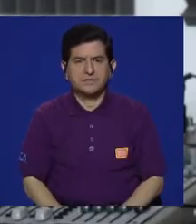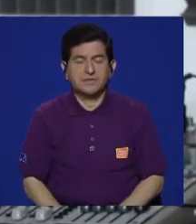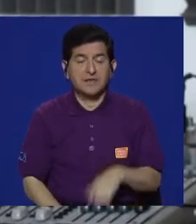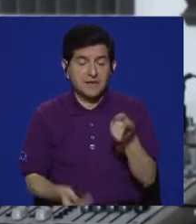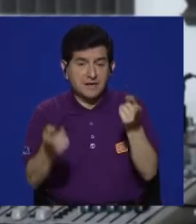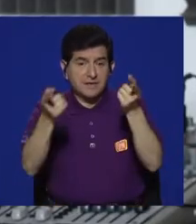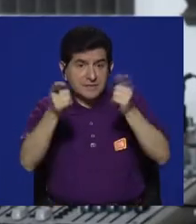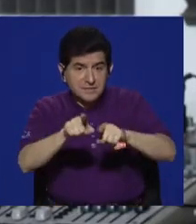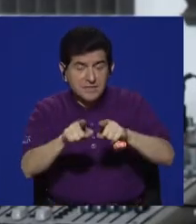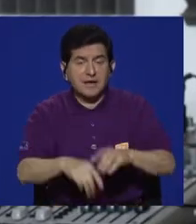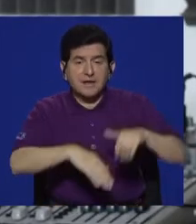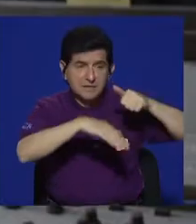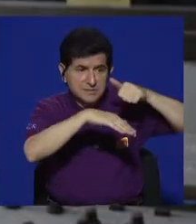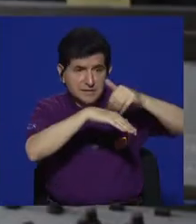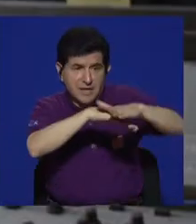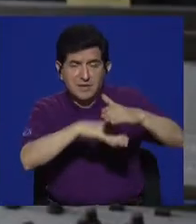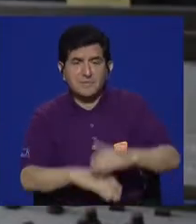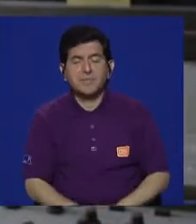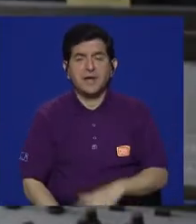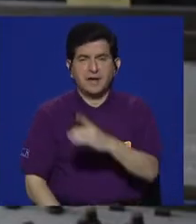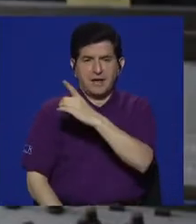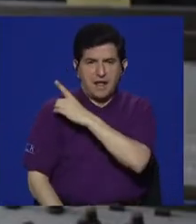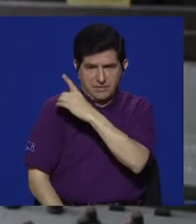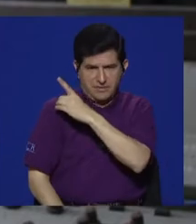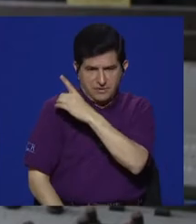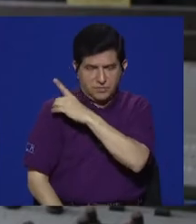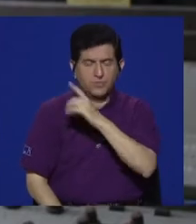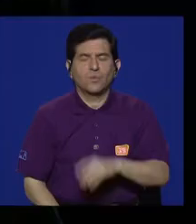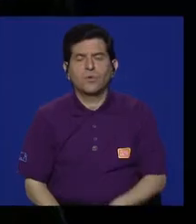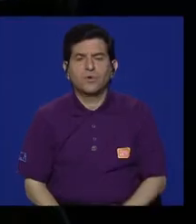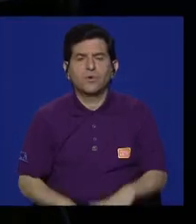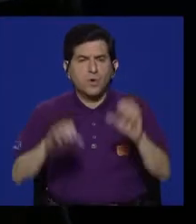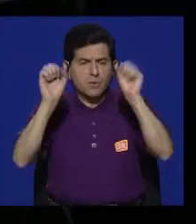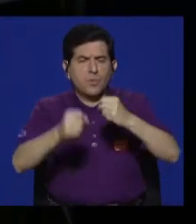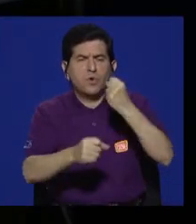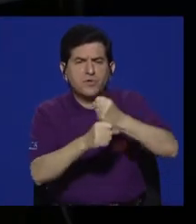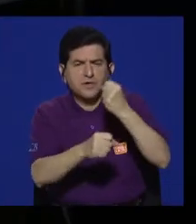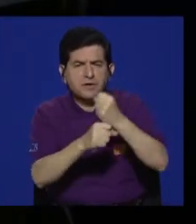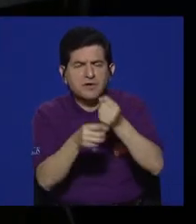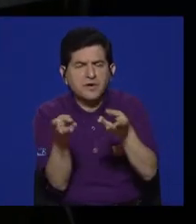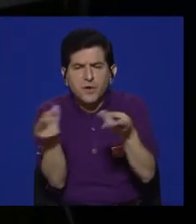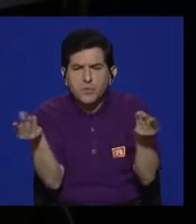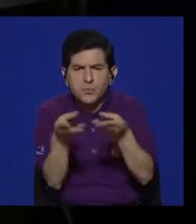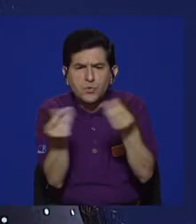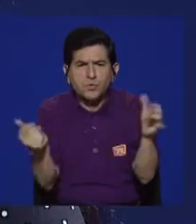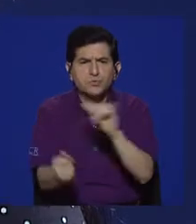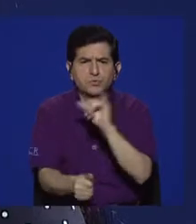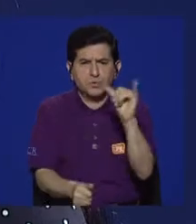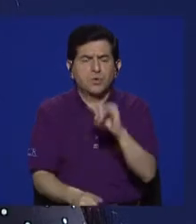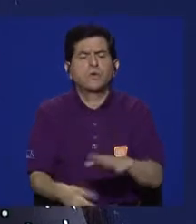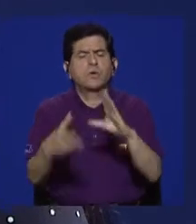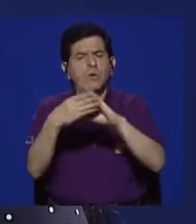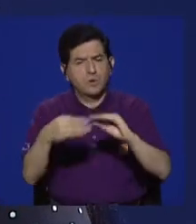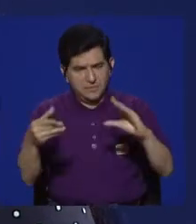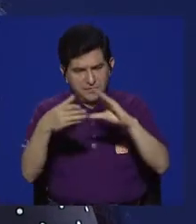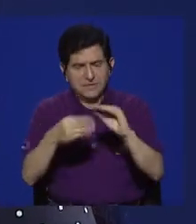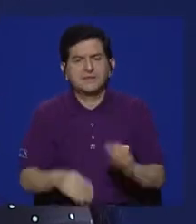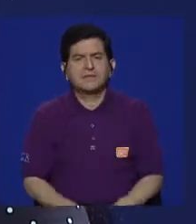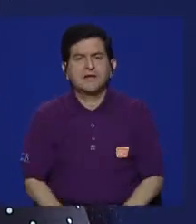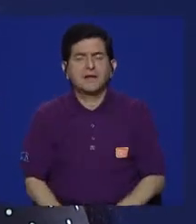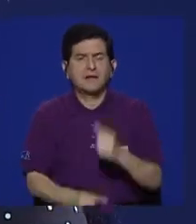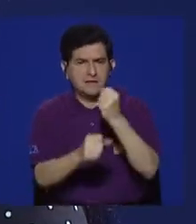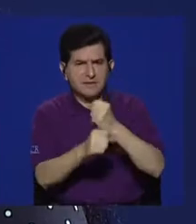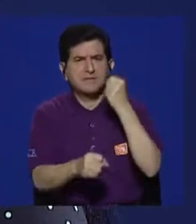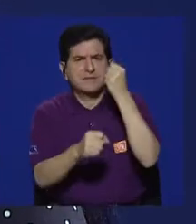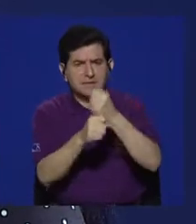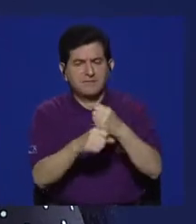Istaenglia, que nos envió a nuestro director en este caso para poder trabajar en la producción. También comentarles que estamos